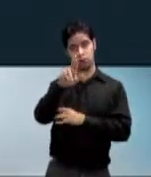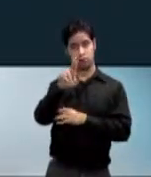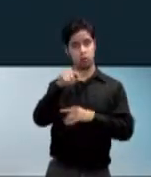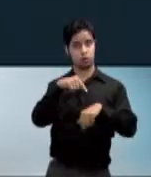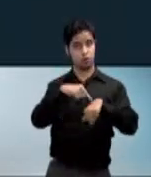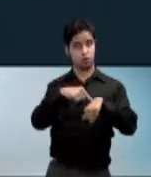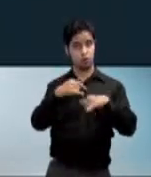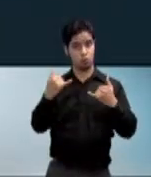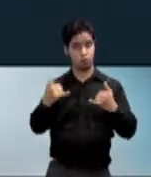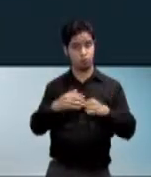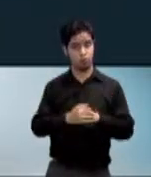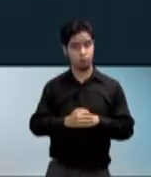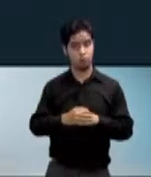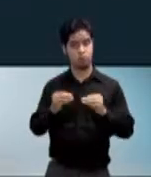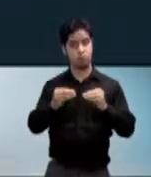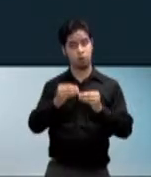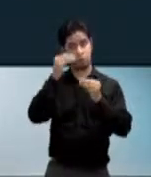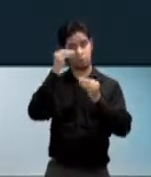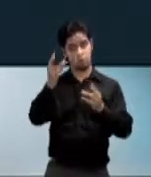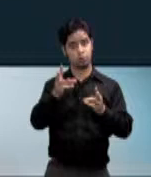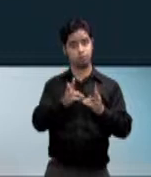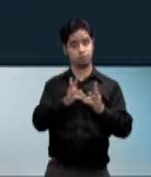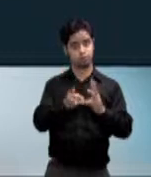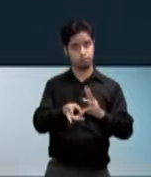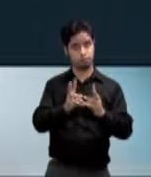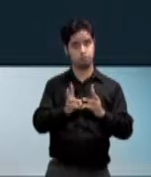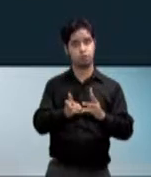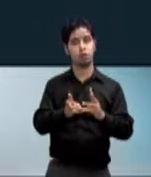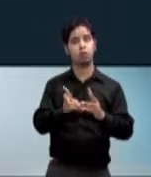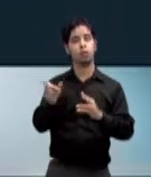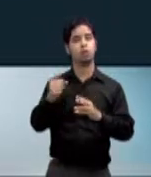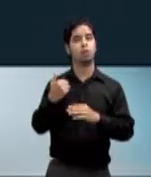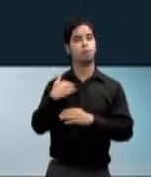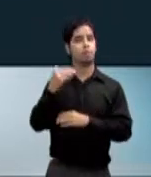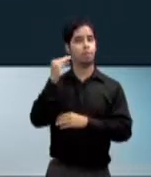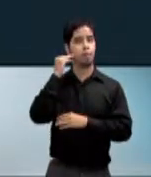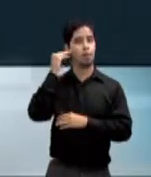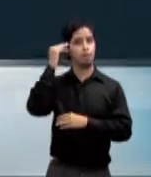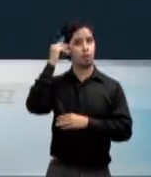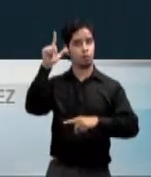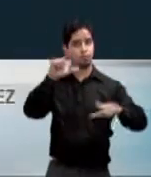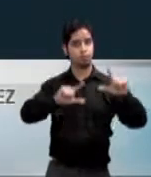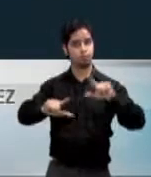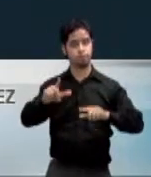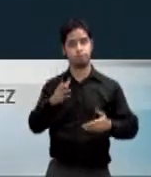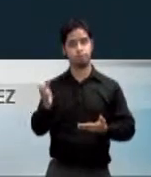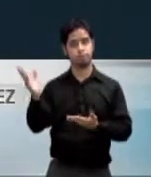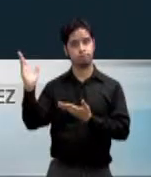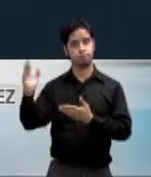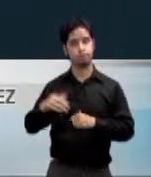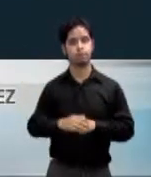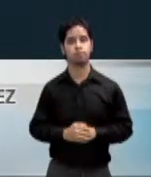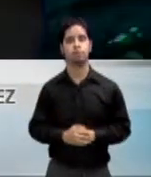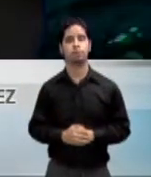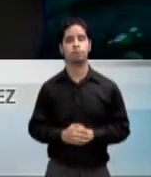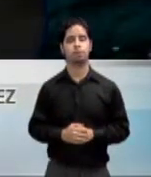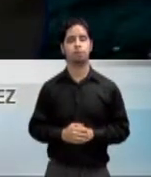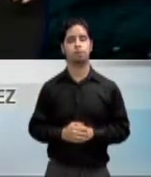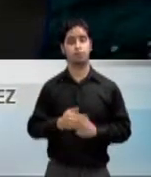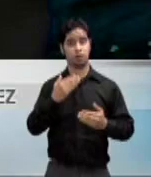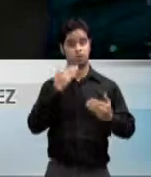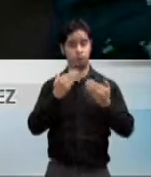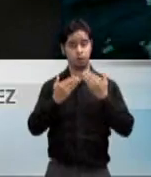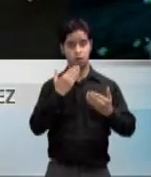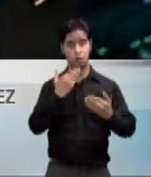Para conocer los detalles, pasamos con nuestra metróloga Suheili López Belén, desde el Laboratorio de Comunicaciones Científicas en Mayagüez. Suheili. Muchas gracias,